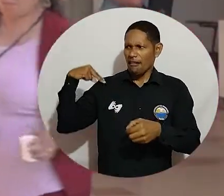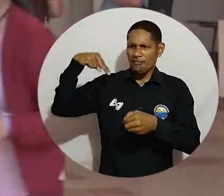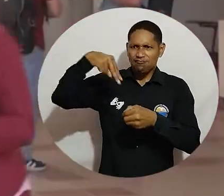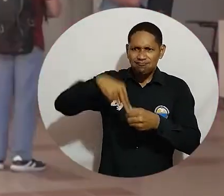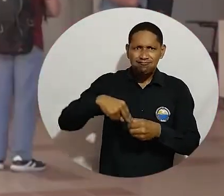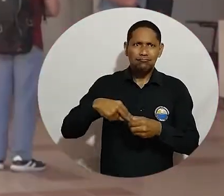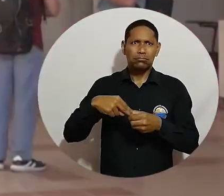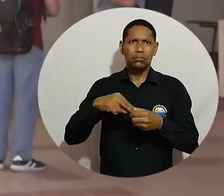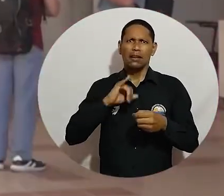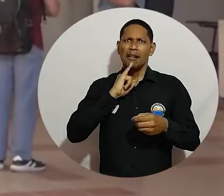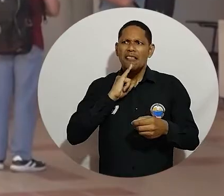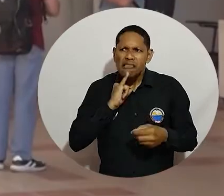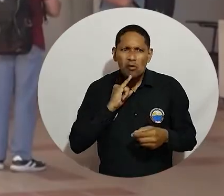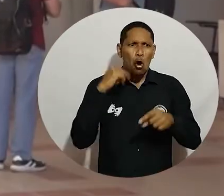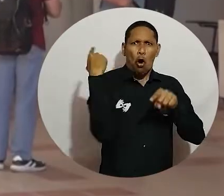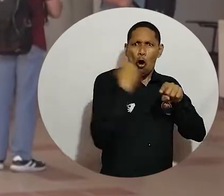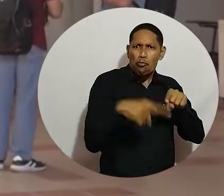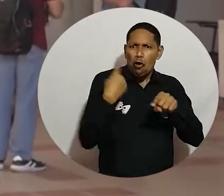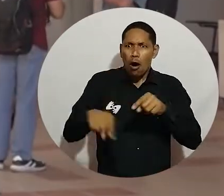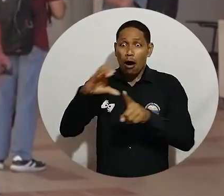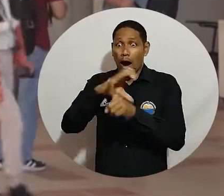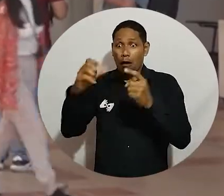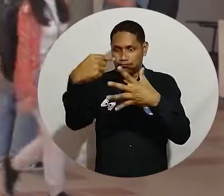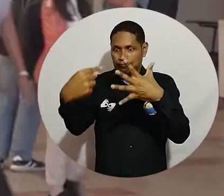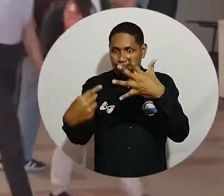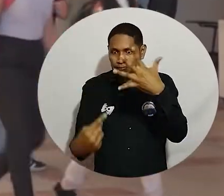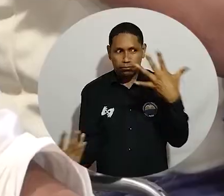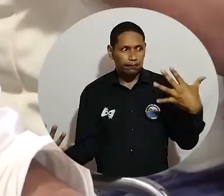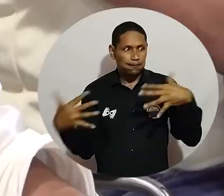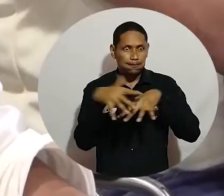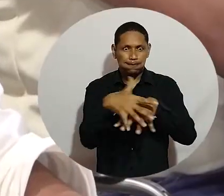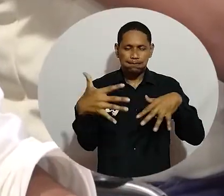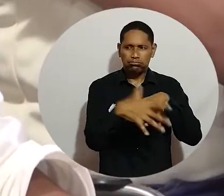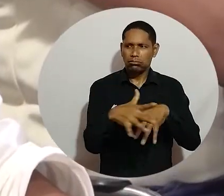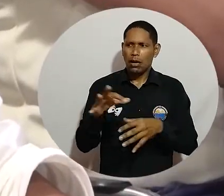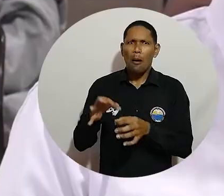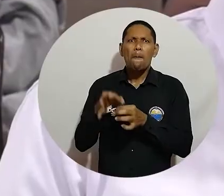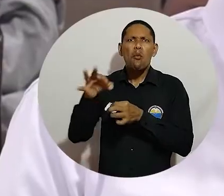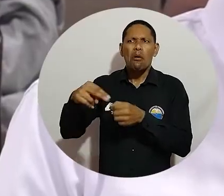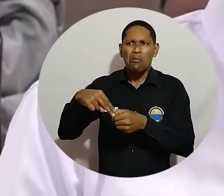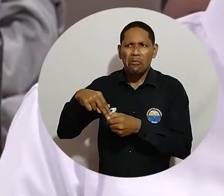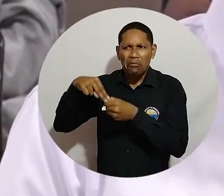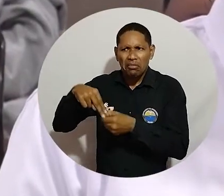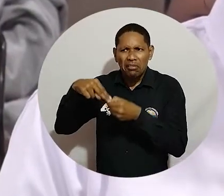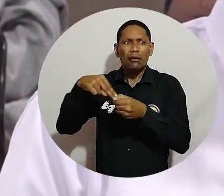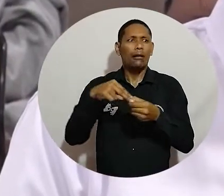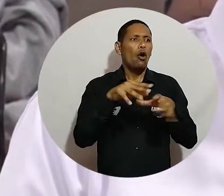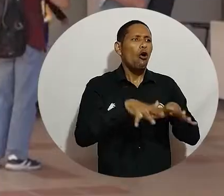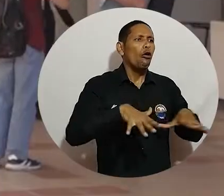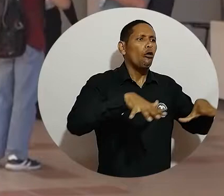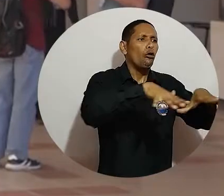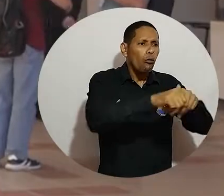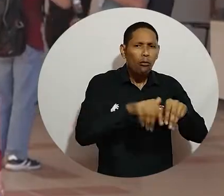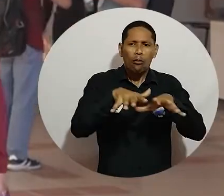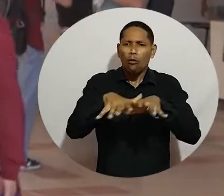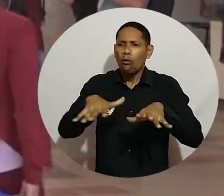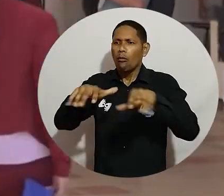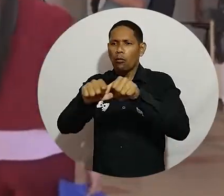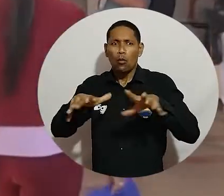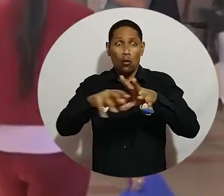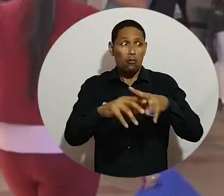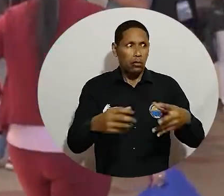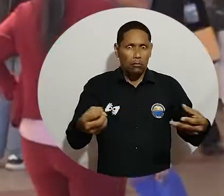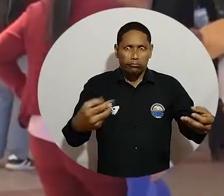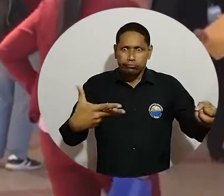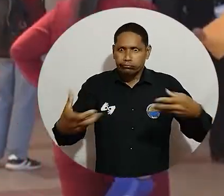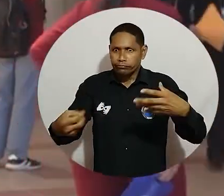de un conjunto de conocimientos que tienen matrices culturales diversas. Tenemos varios pueblos indígenas, varios sectores poblacionales